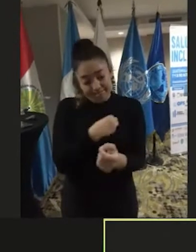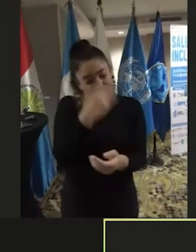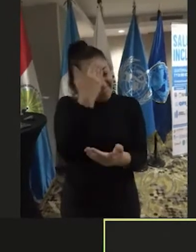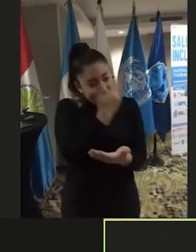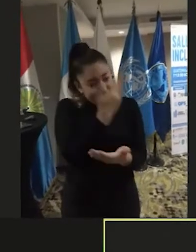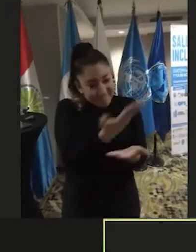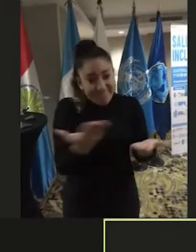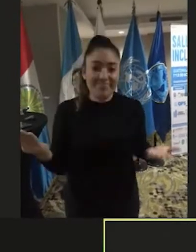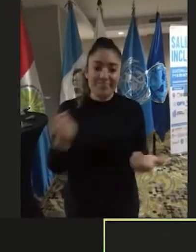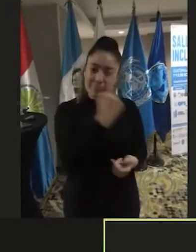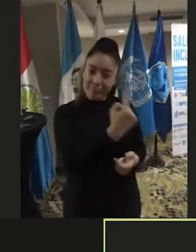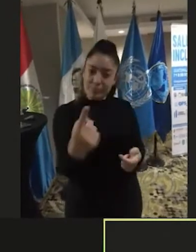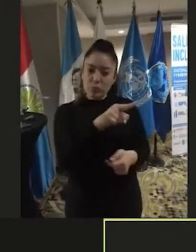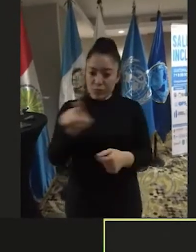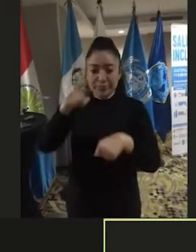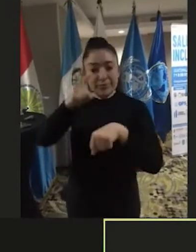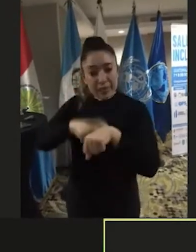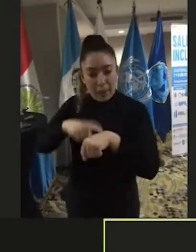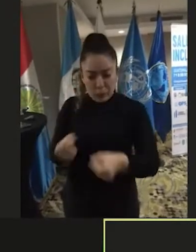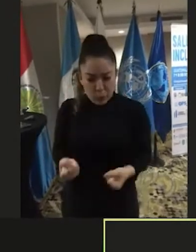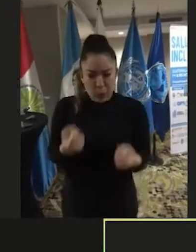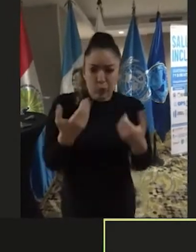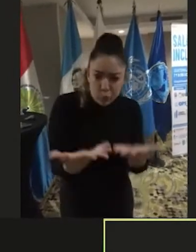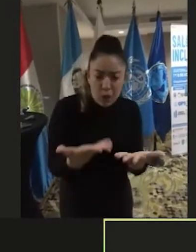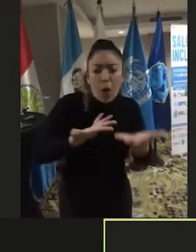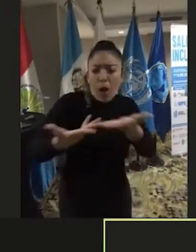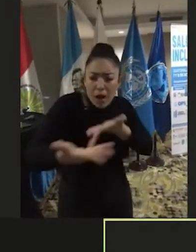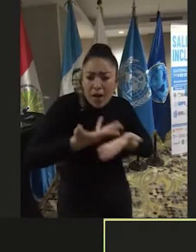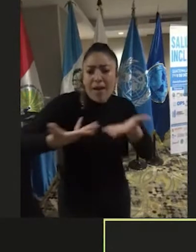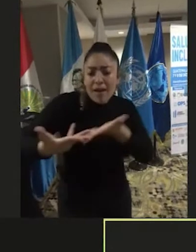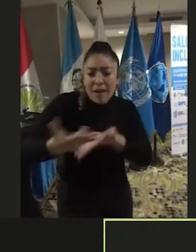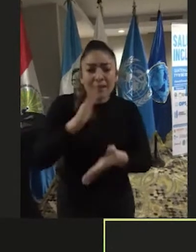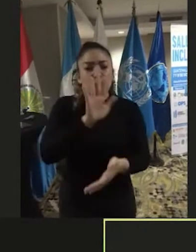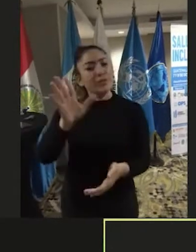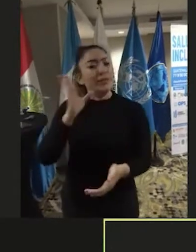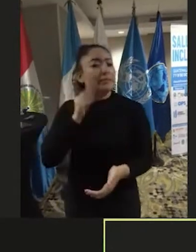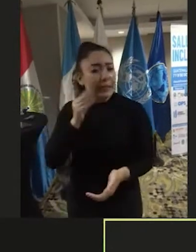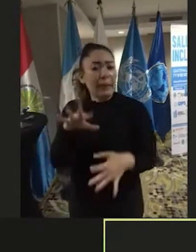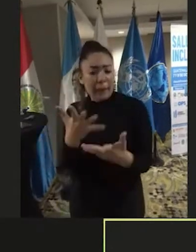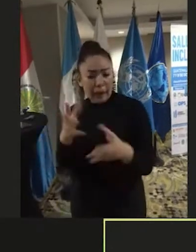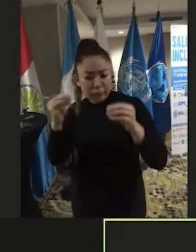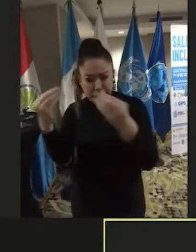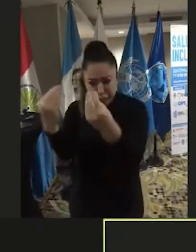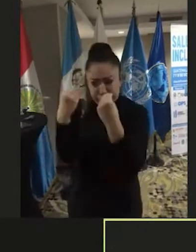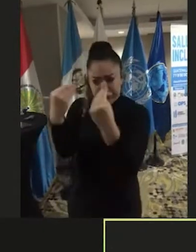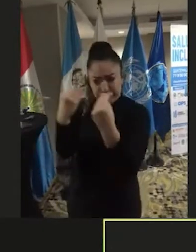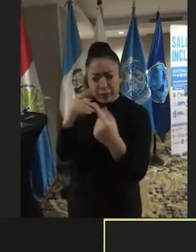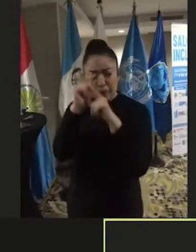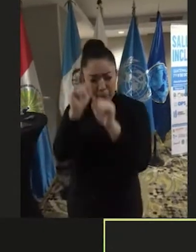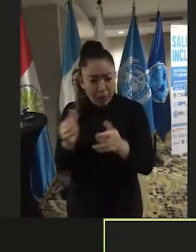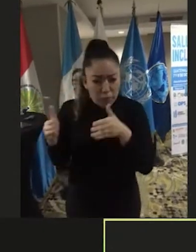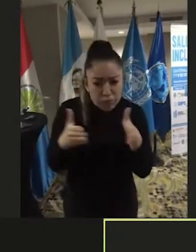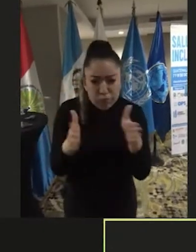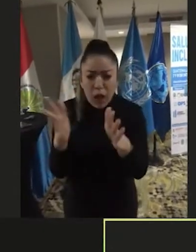uno el tiempo, la disponibilidad y compartir sus experiencias para enseñarnos hoy el camino a